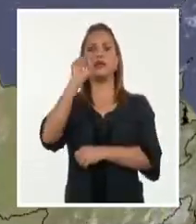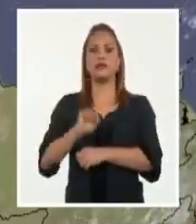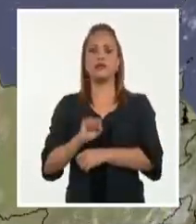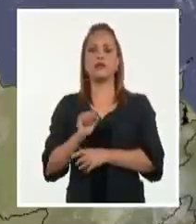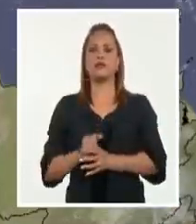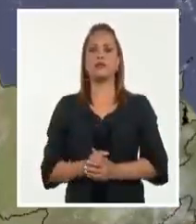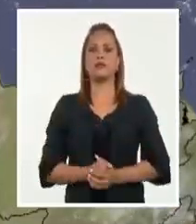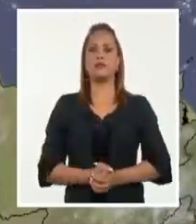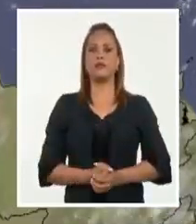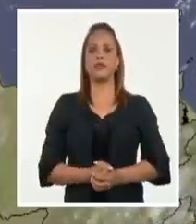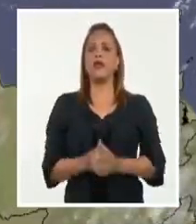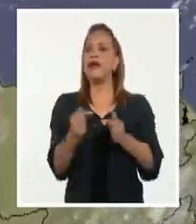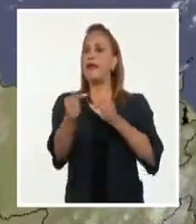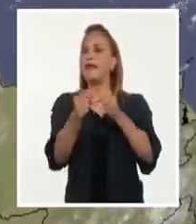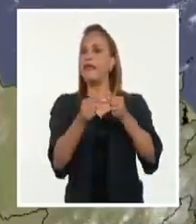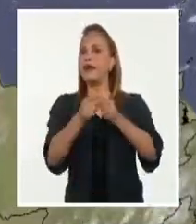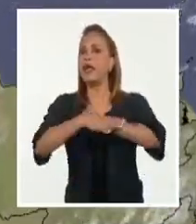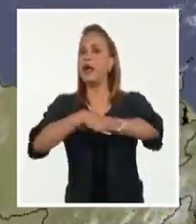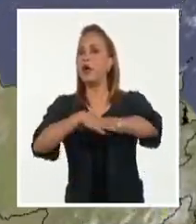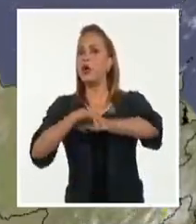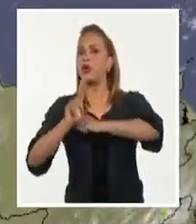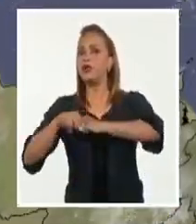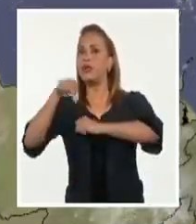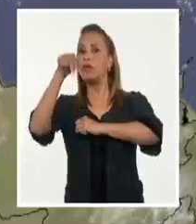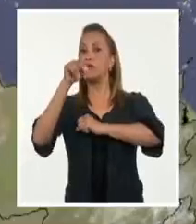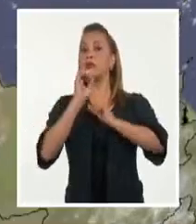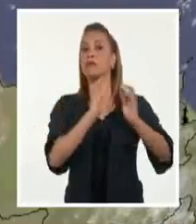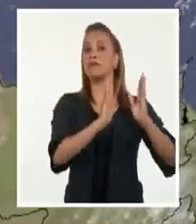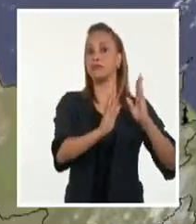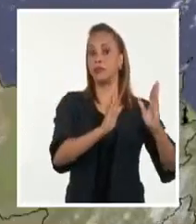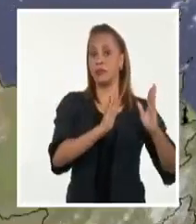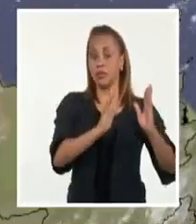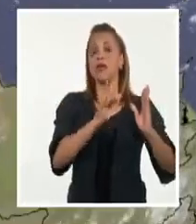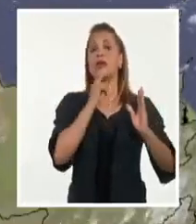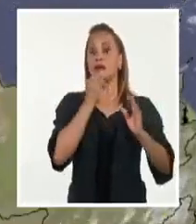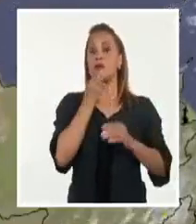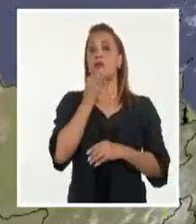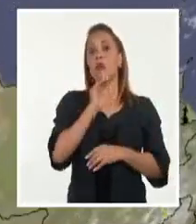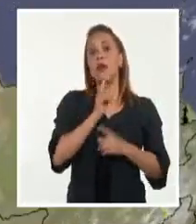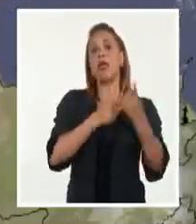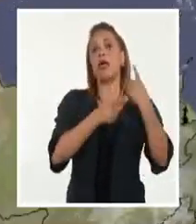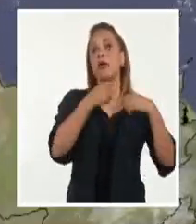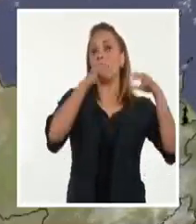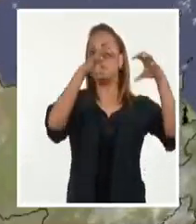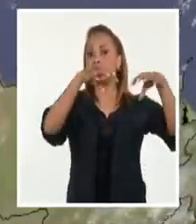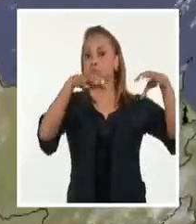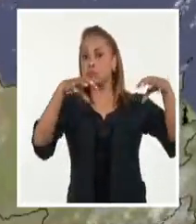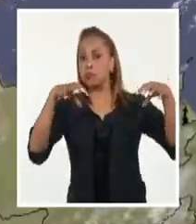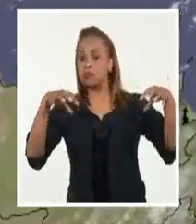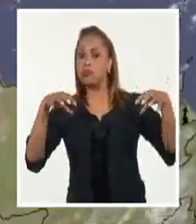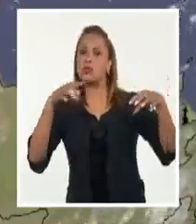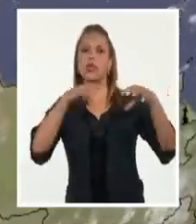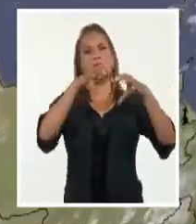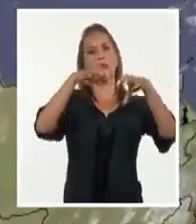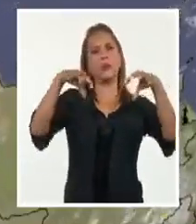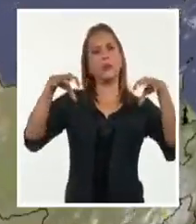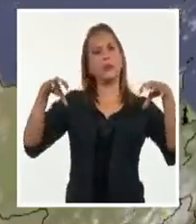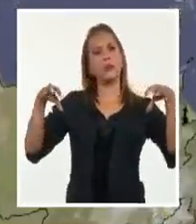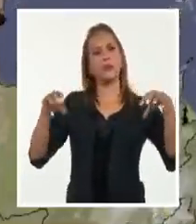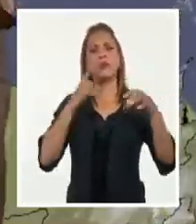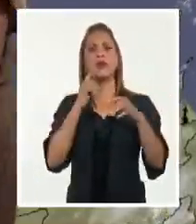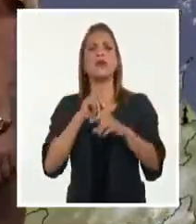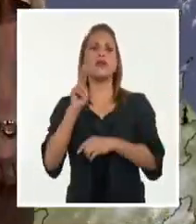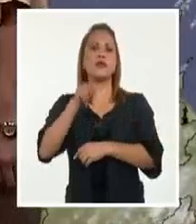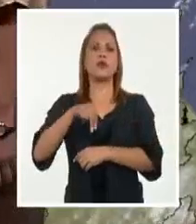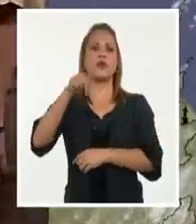Florida. Su cercanía a la costa norte de la región occidental estará generando algunos chubascos y lluvias de manera aislada hacia zonas de la costa norte.